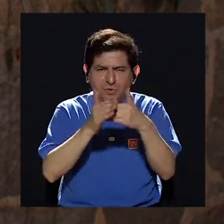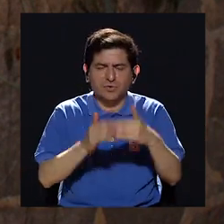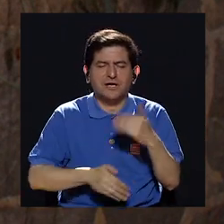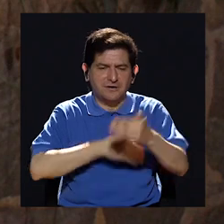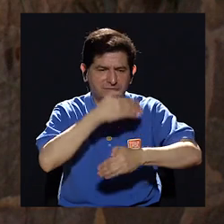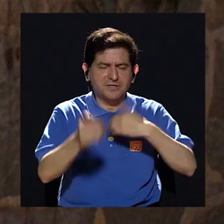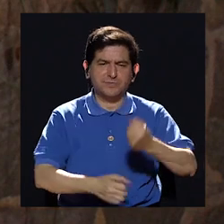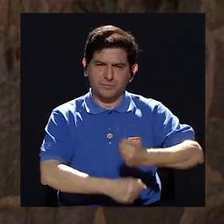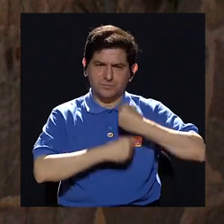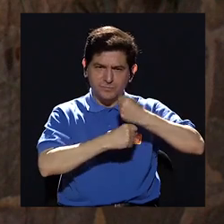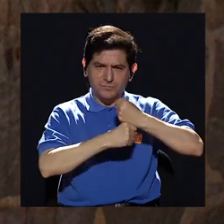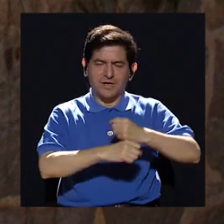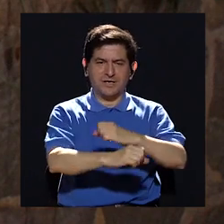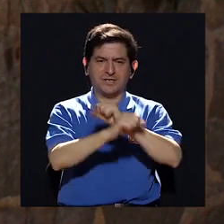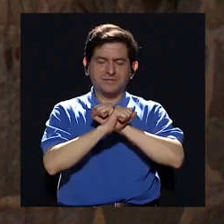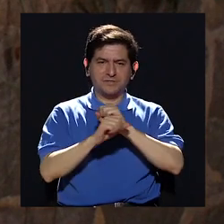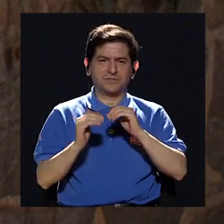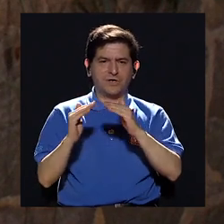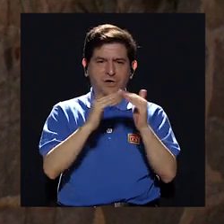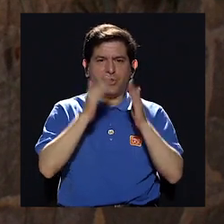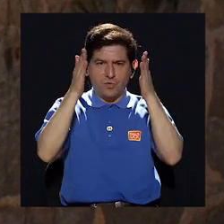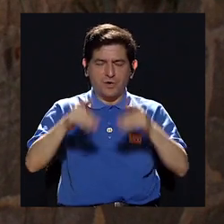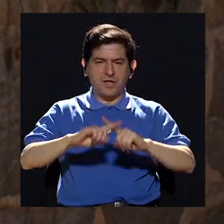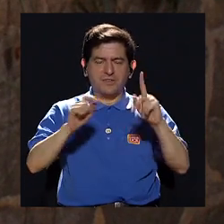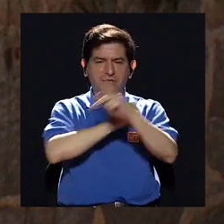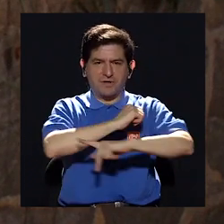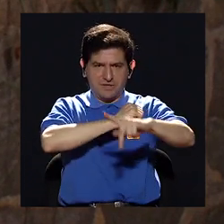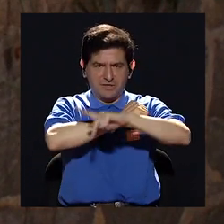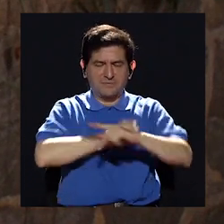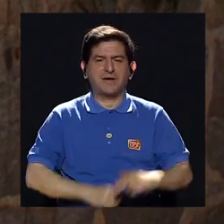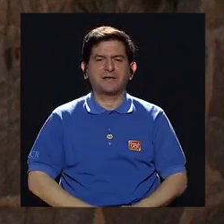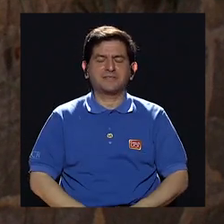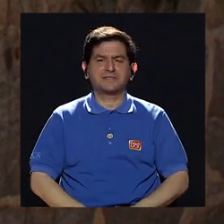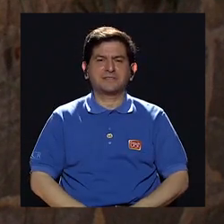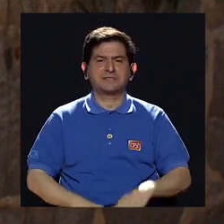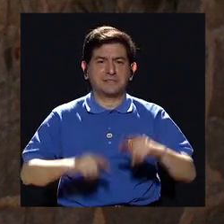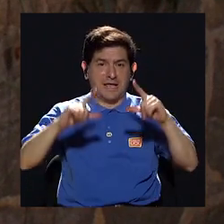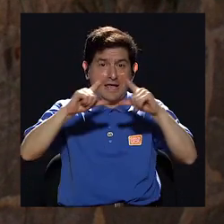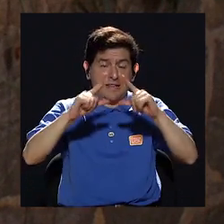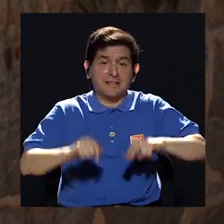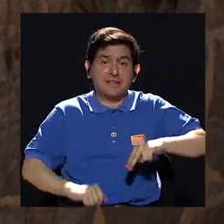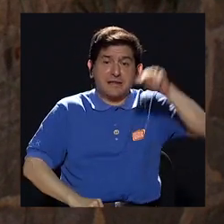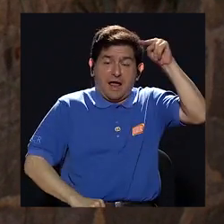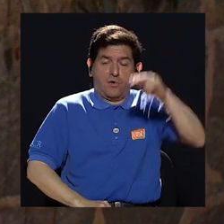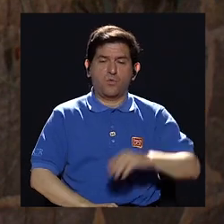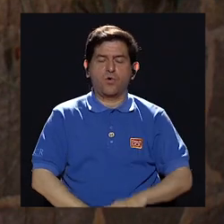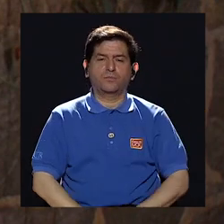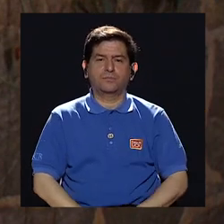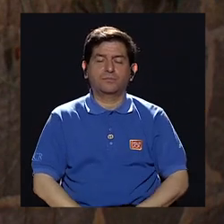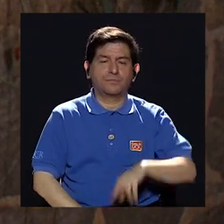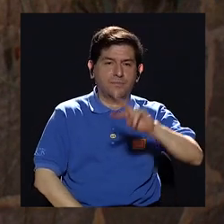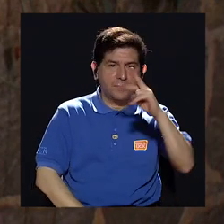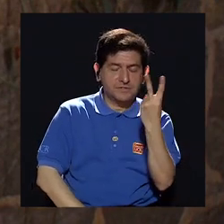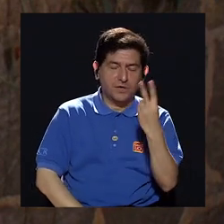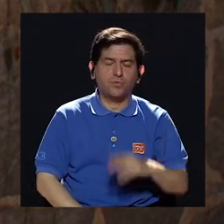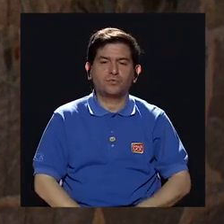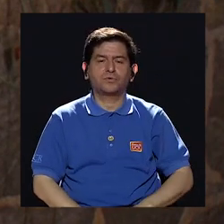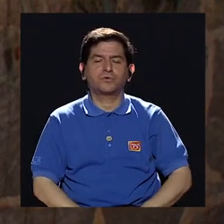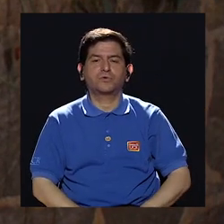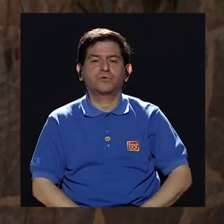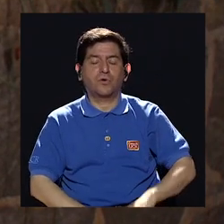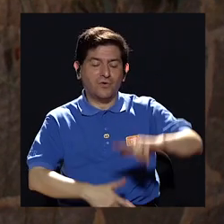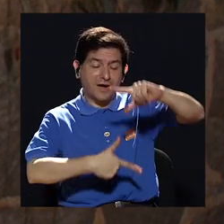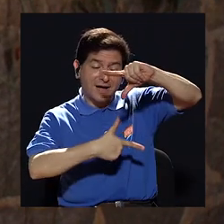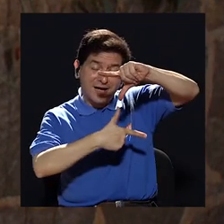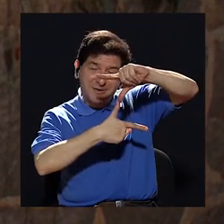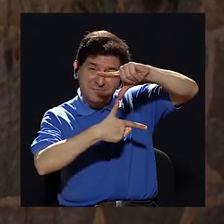militarización de la seguridad ciudadana en algunos países del Triángulo Norte lo cual es un retroceso en segundo lugar América Central